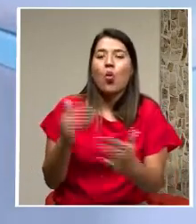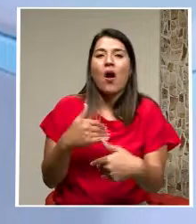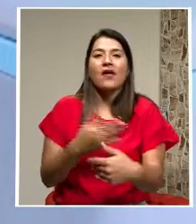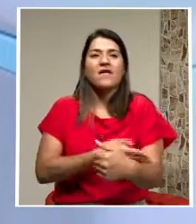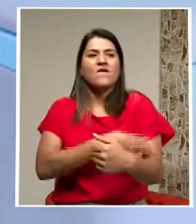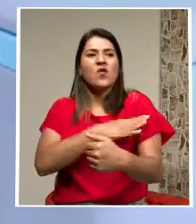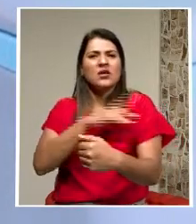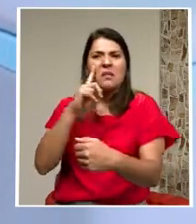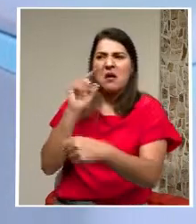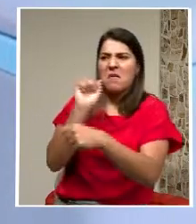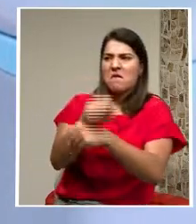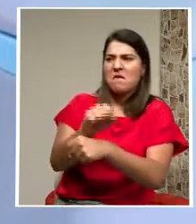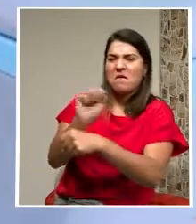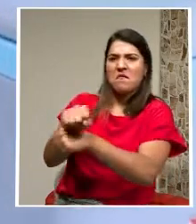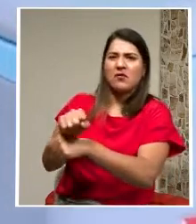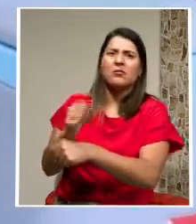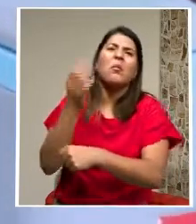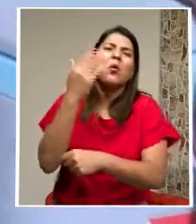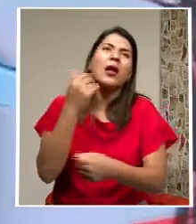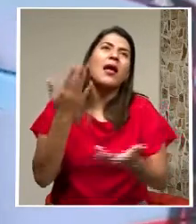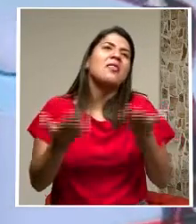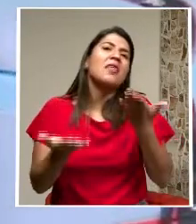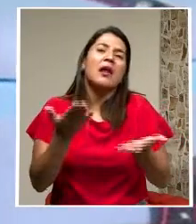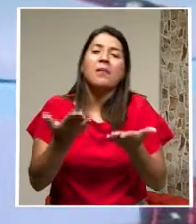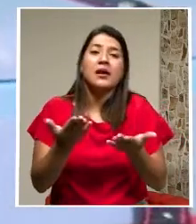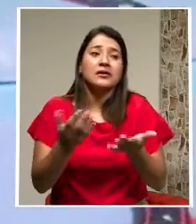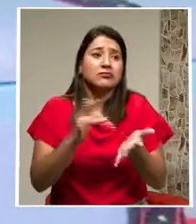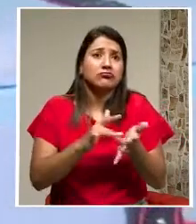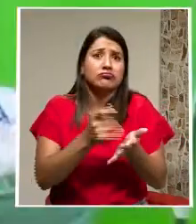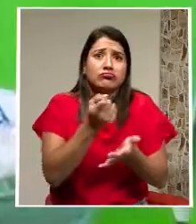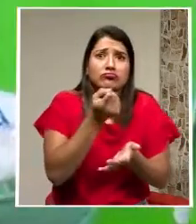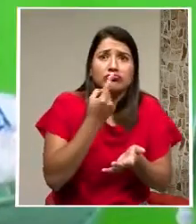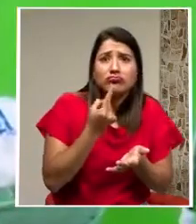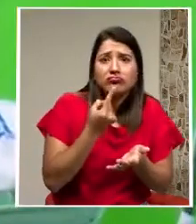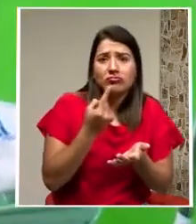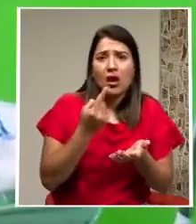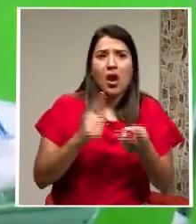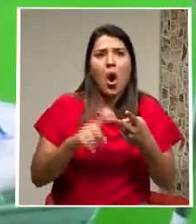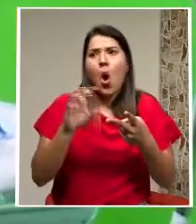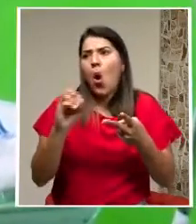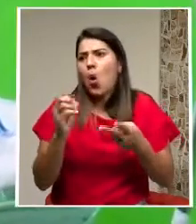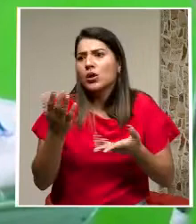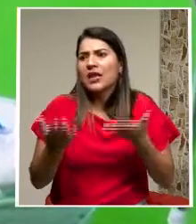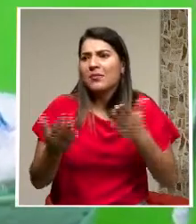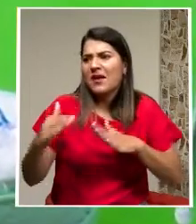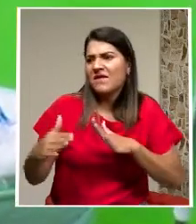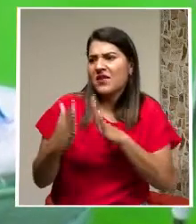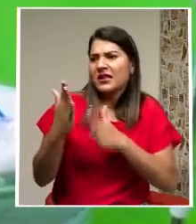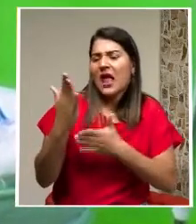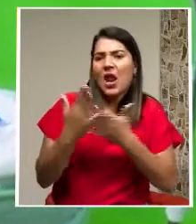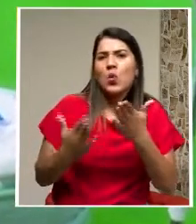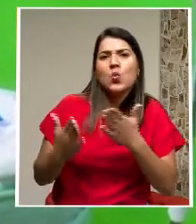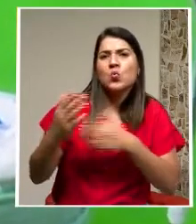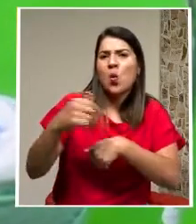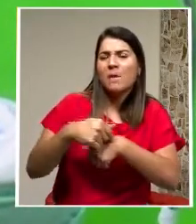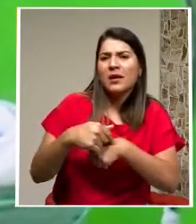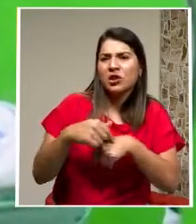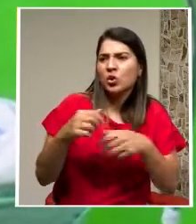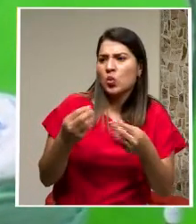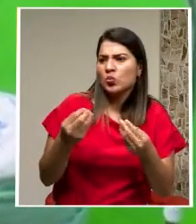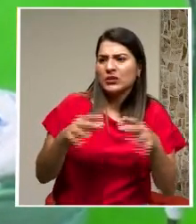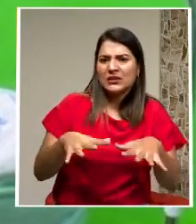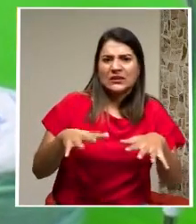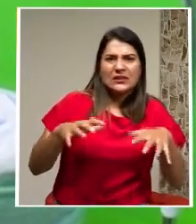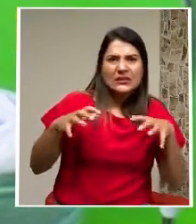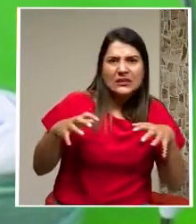Ya sea porque está tomando medicamentos Ya sea porque está pasando por una situación estresante Crónica,